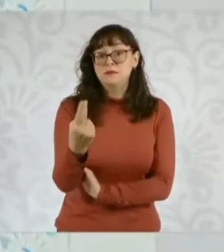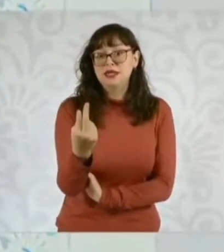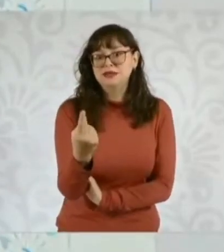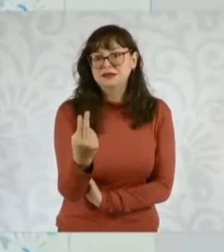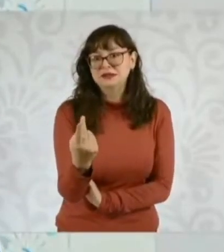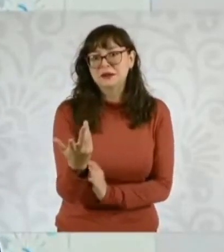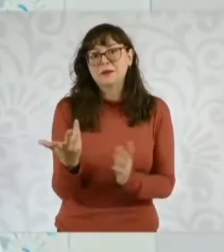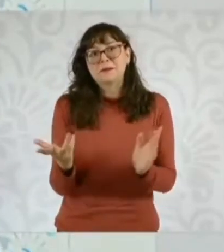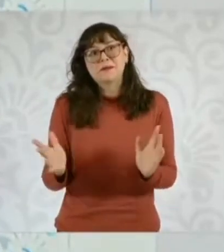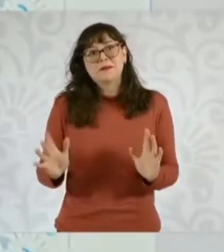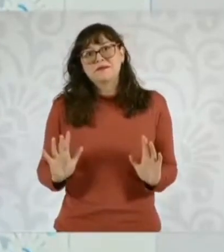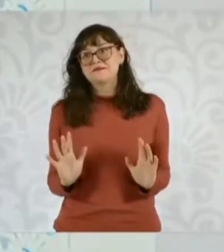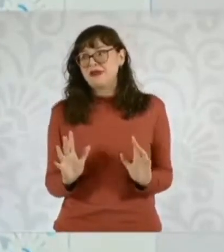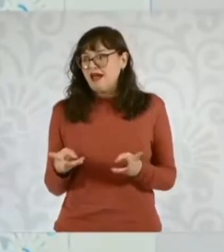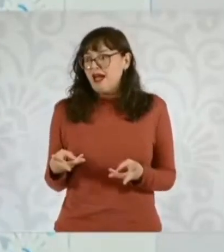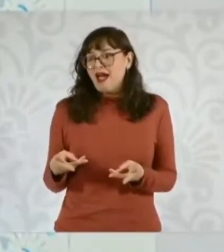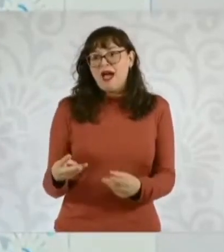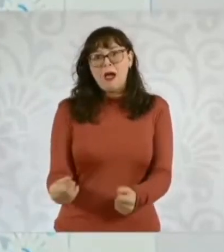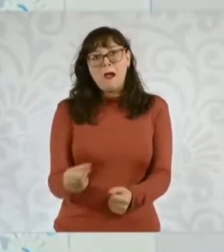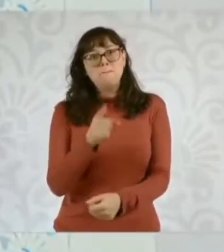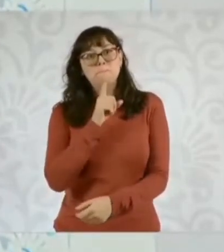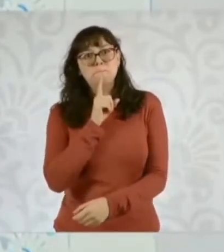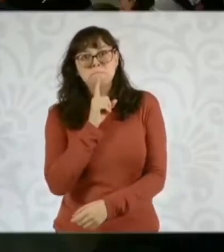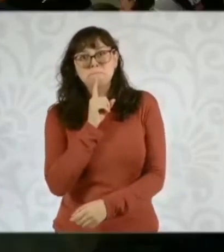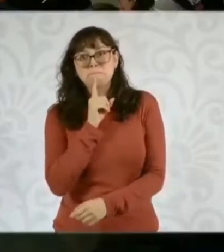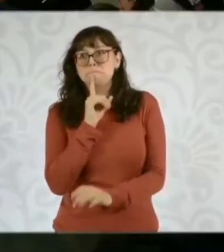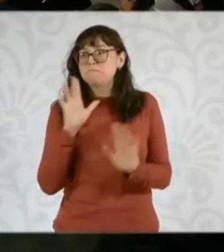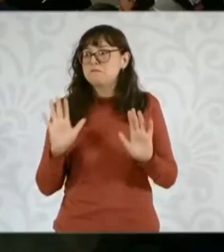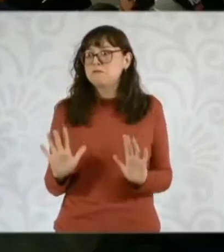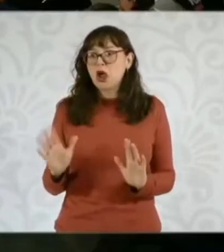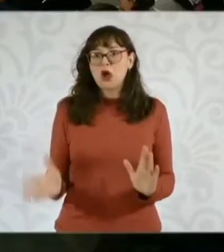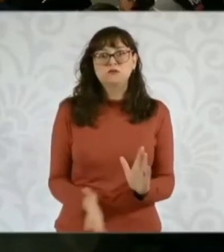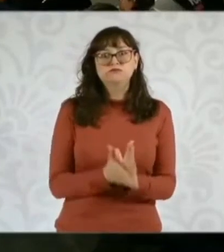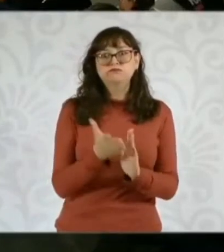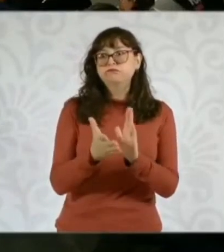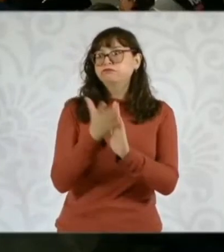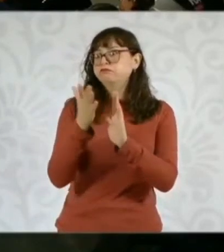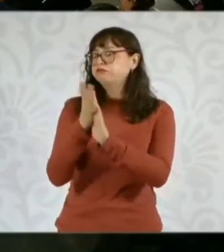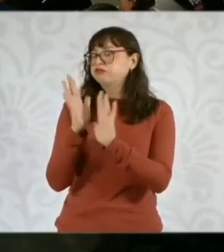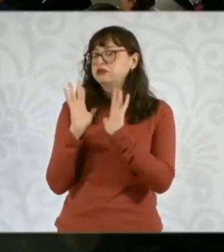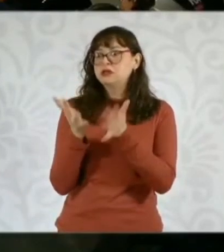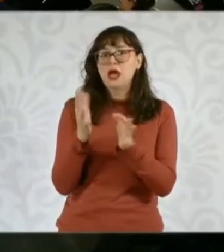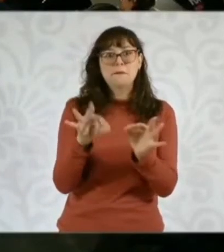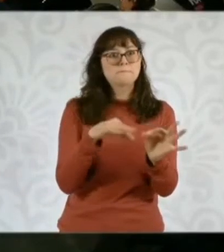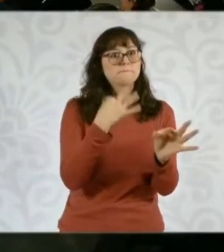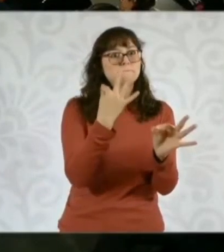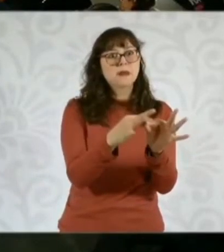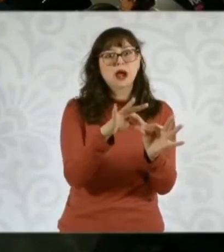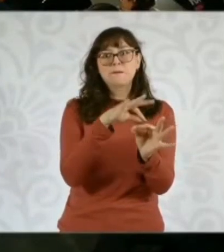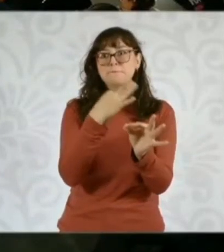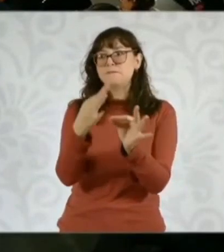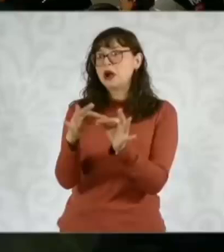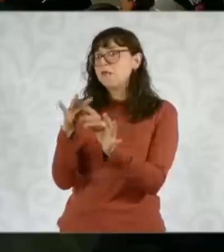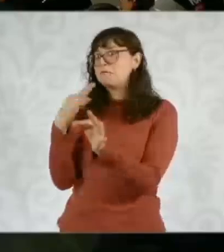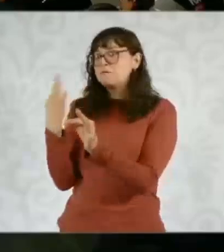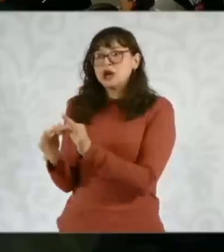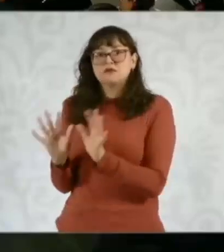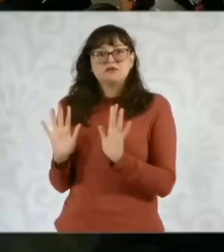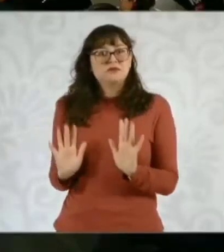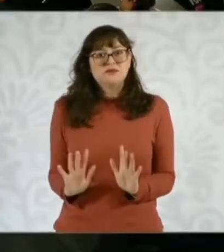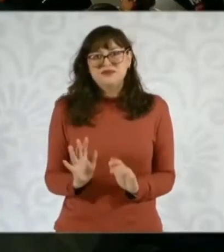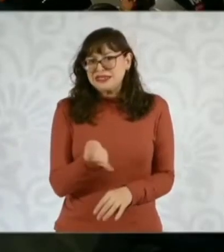las obras, como por ejemplo esto que presentó Jesús, de algunas obras que quedan todavía para el 2025